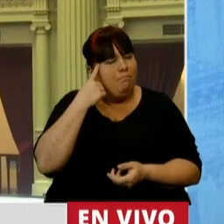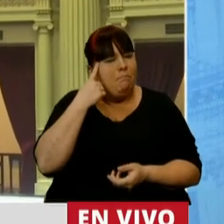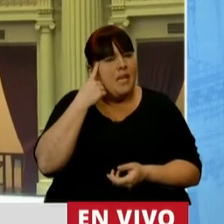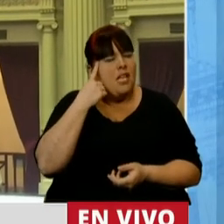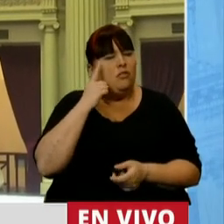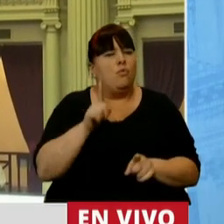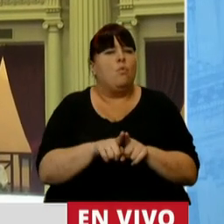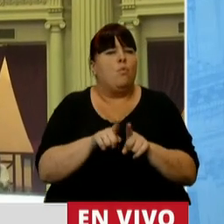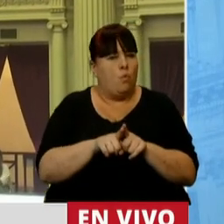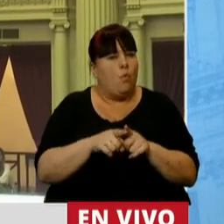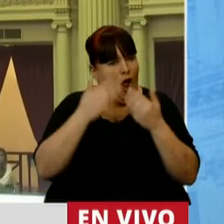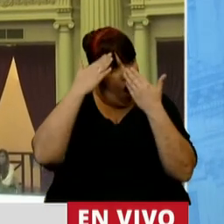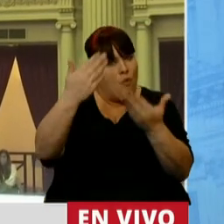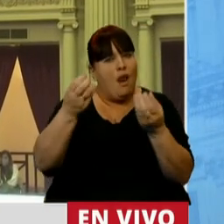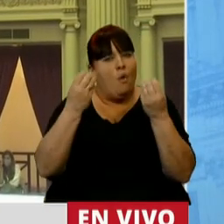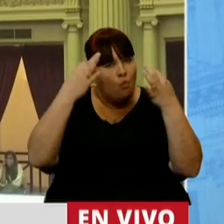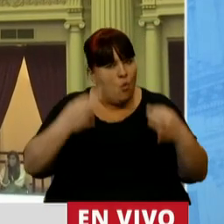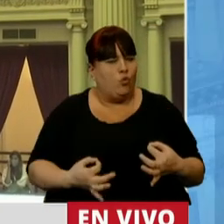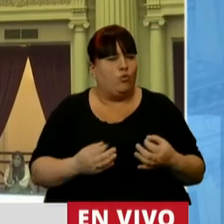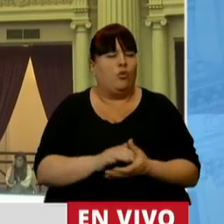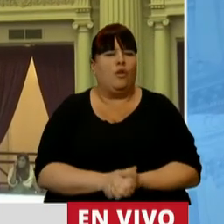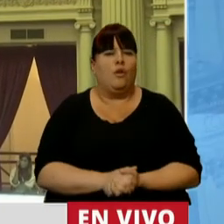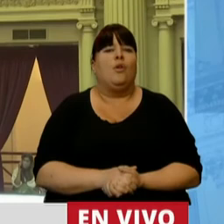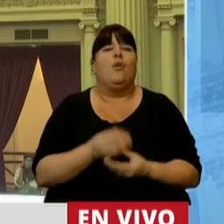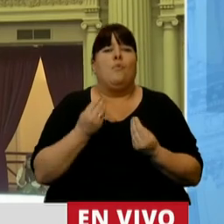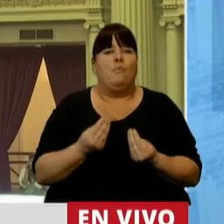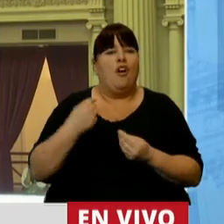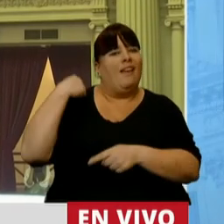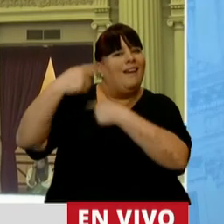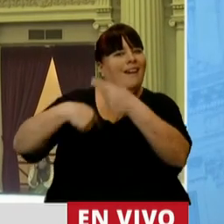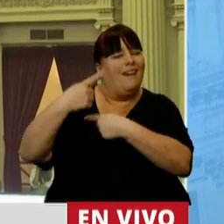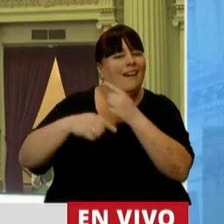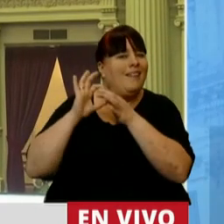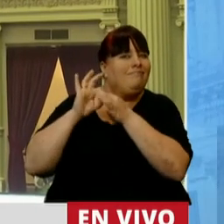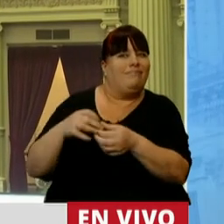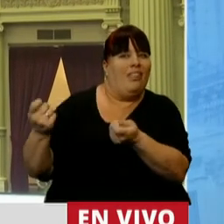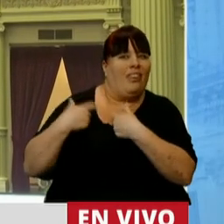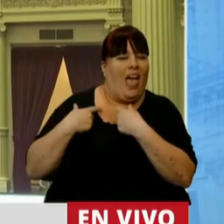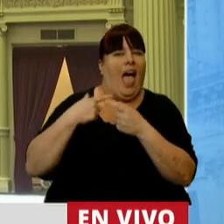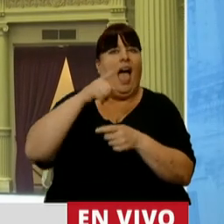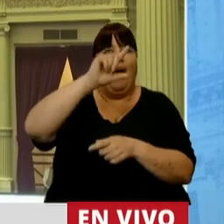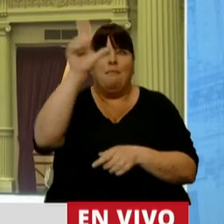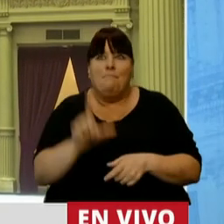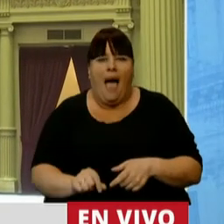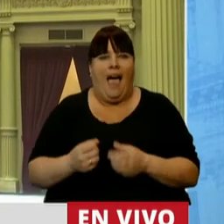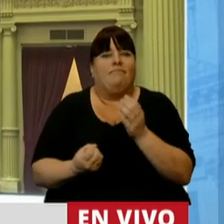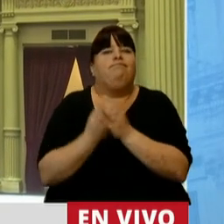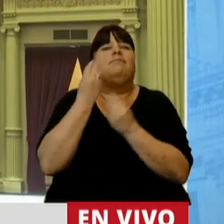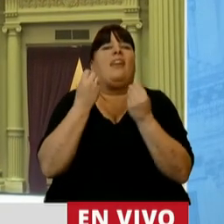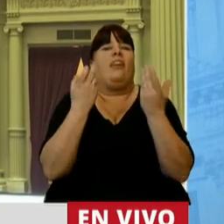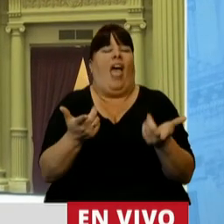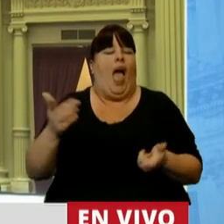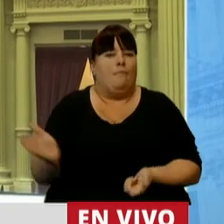un muy justo homenaje a él por cuanto ese legado y ese proyecto de país fundado en la